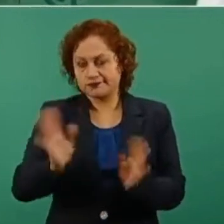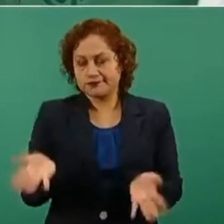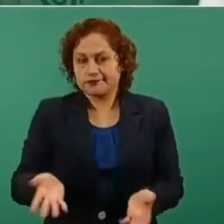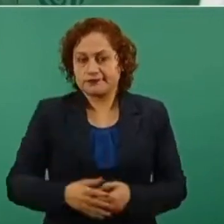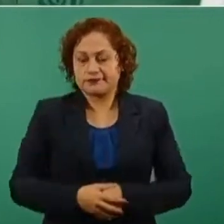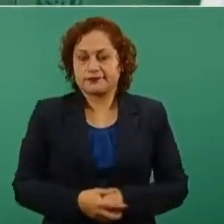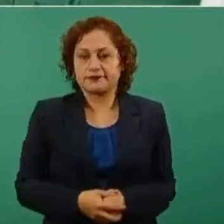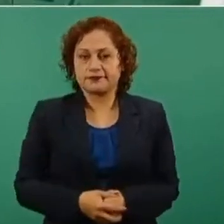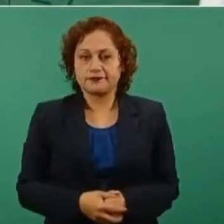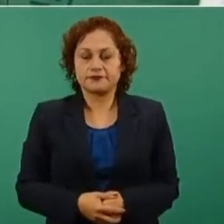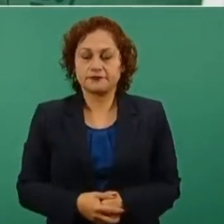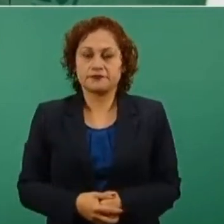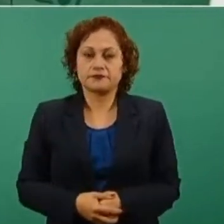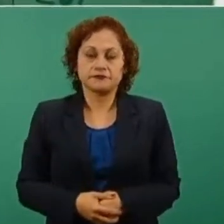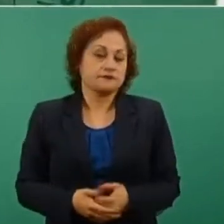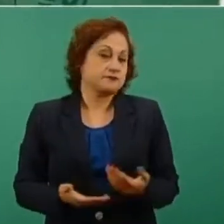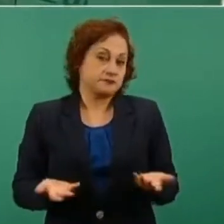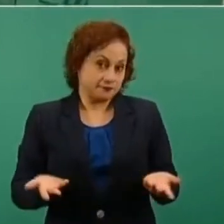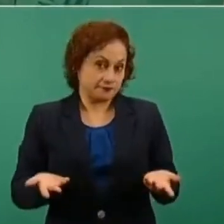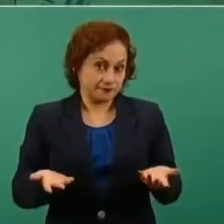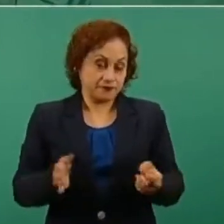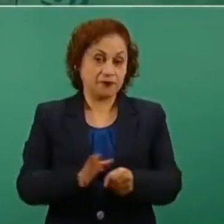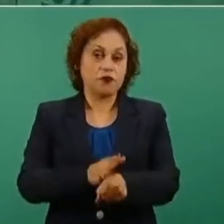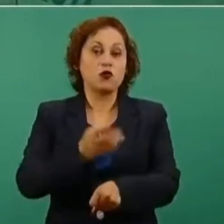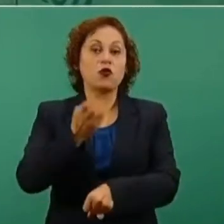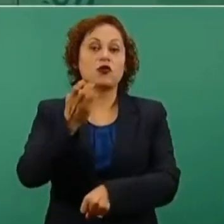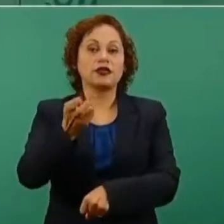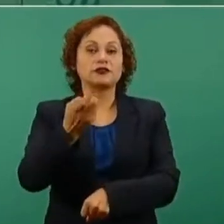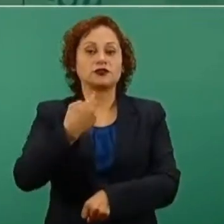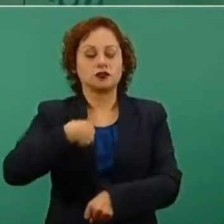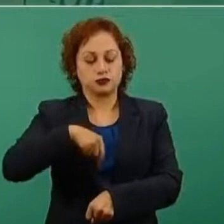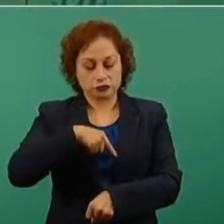entonces, si no ponemos el muro,